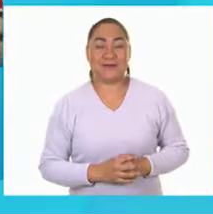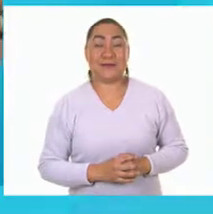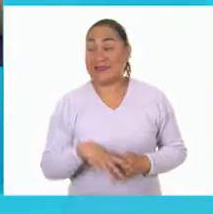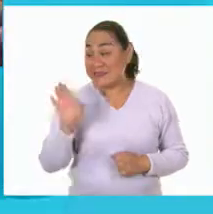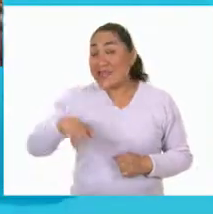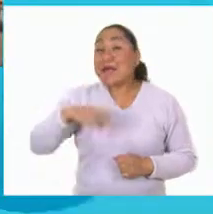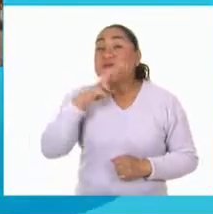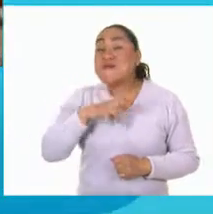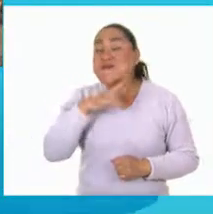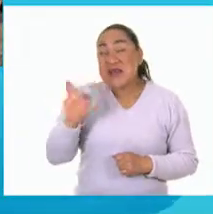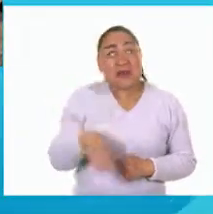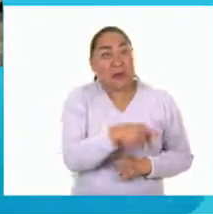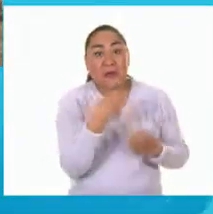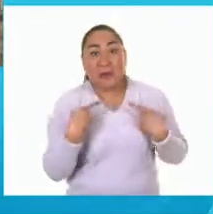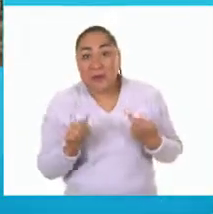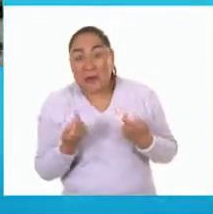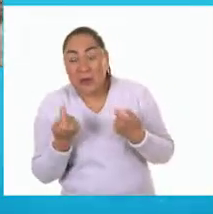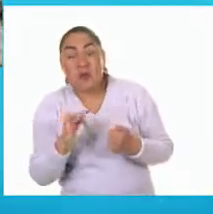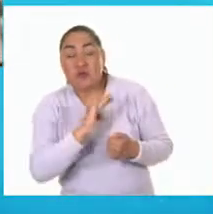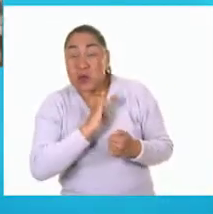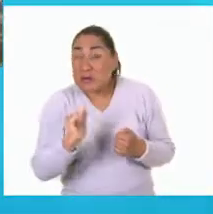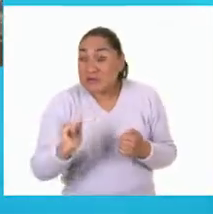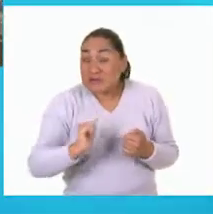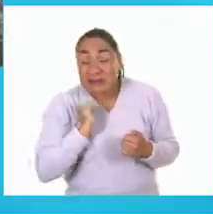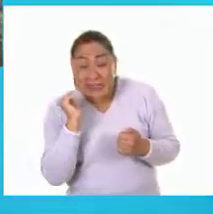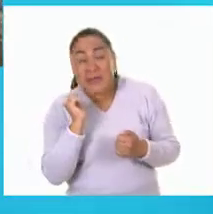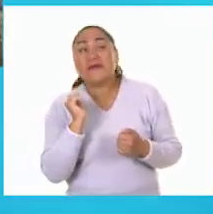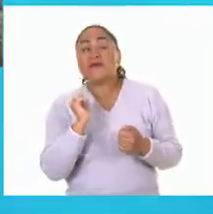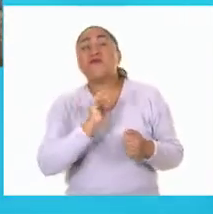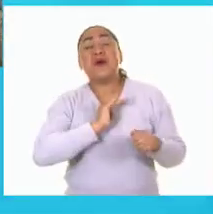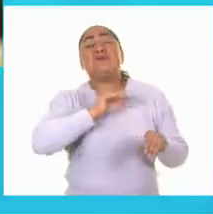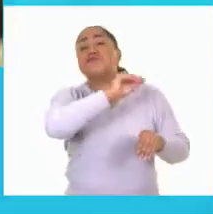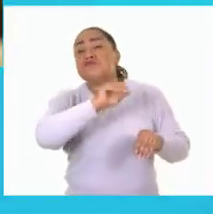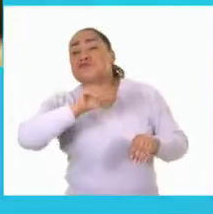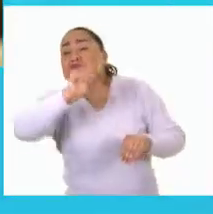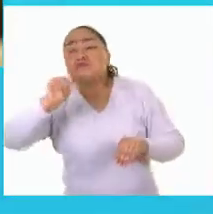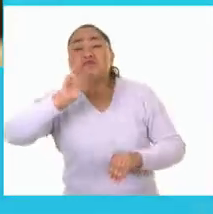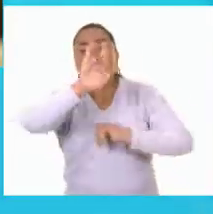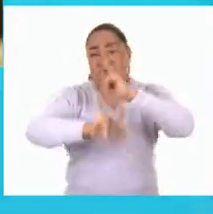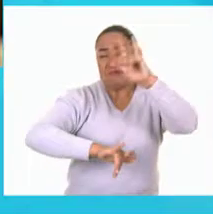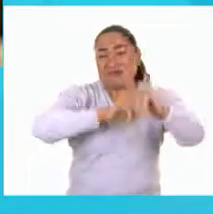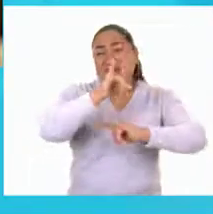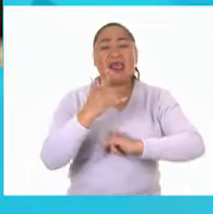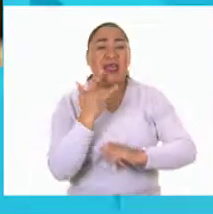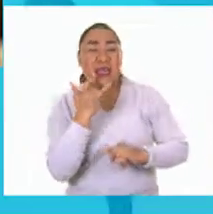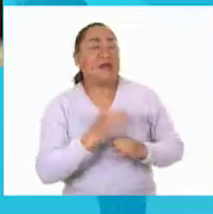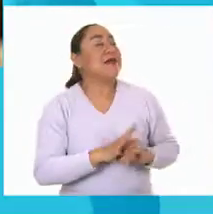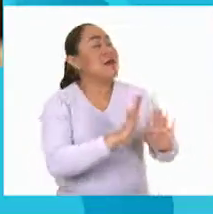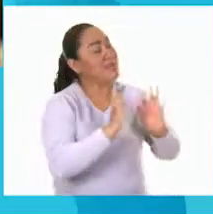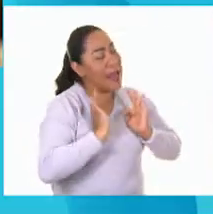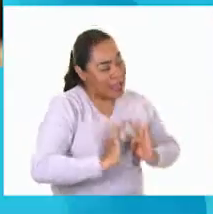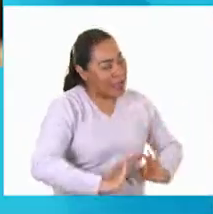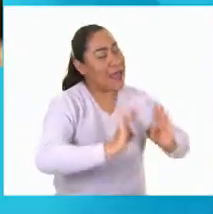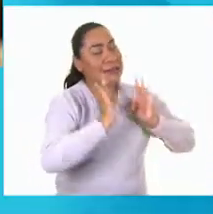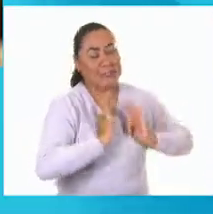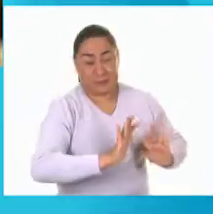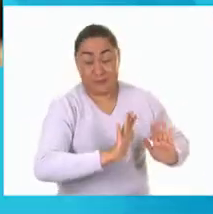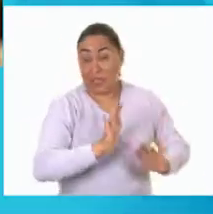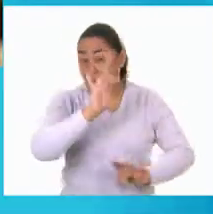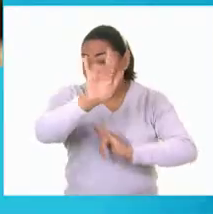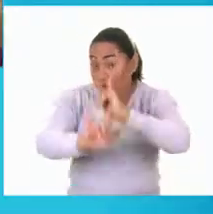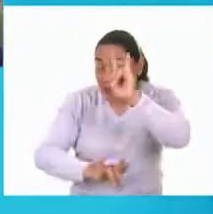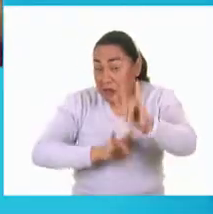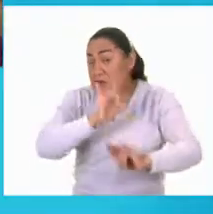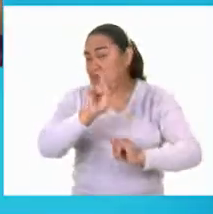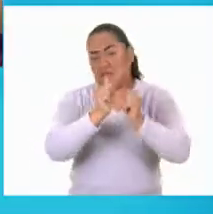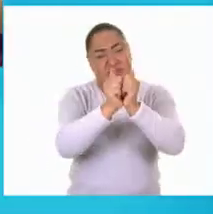¡Apúrate, Steph! ¡Hay poca gente! Y si nos apuramos, nos podemos subir a todos los juegos. Tranquilo, tranquilo, muchacho. La feria no será